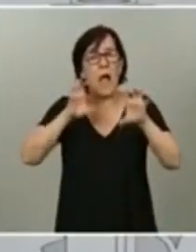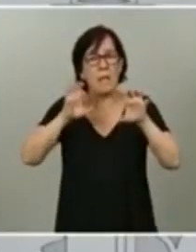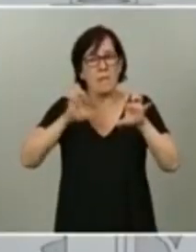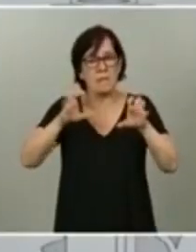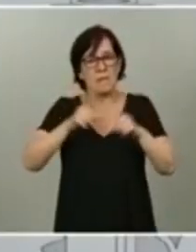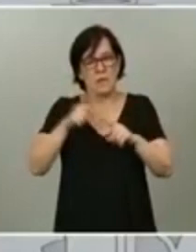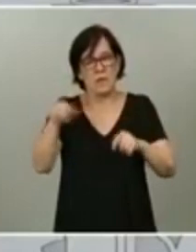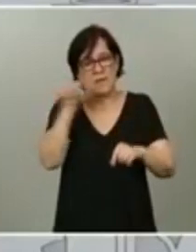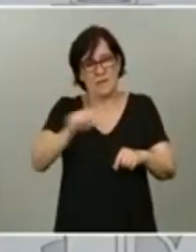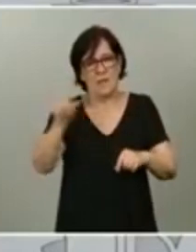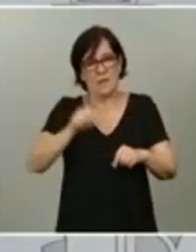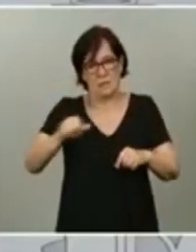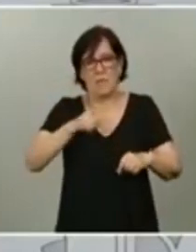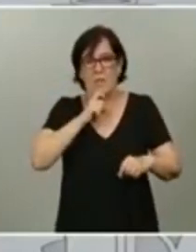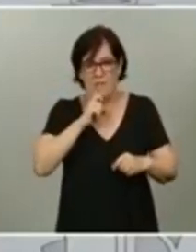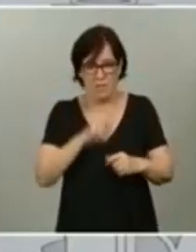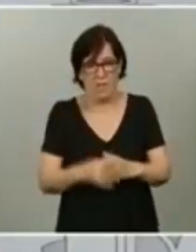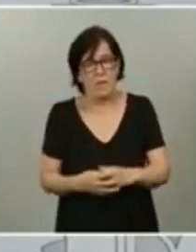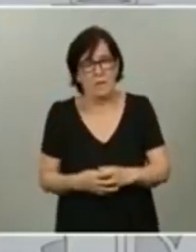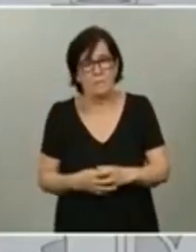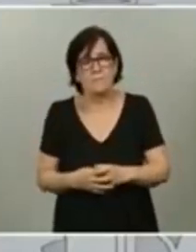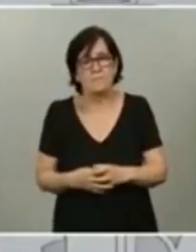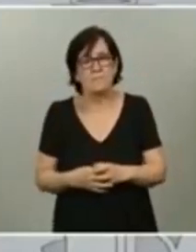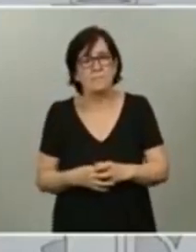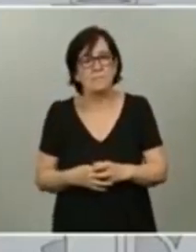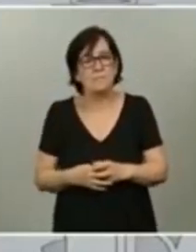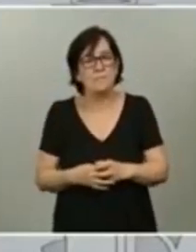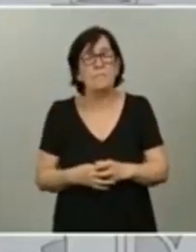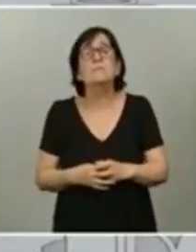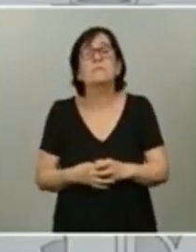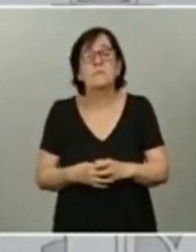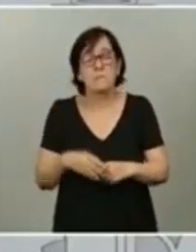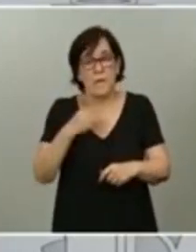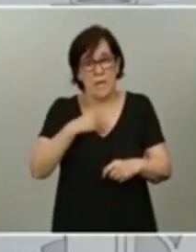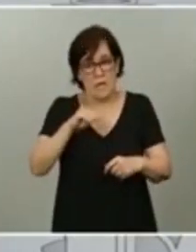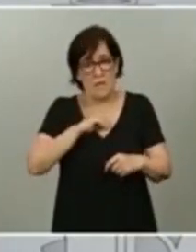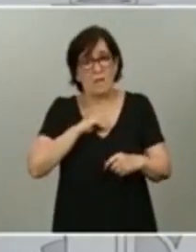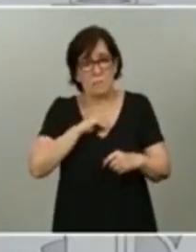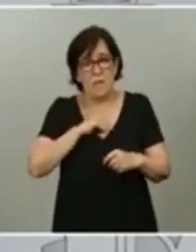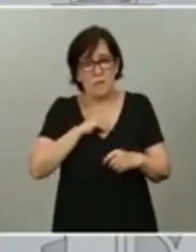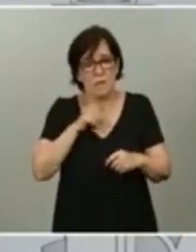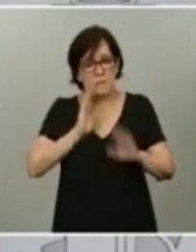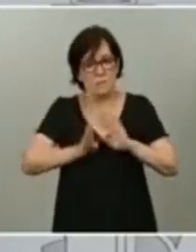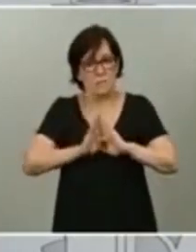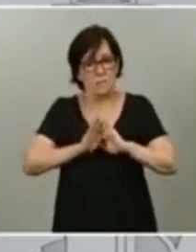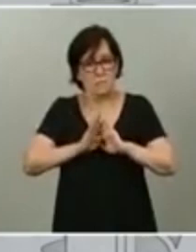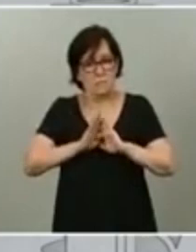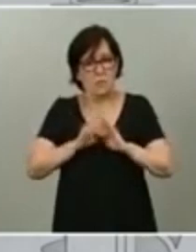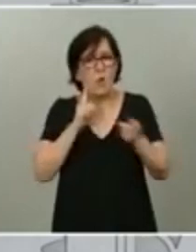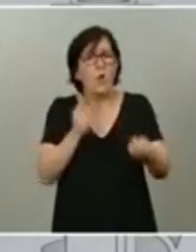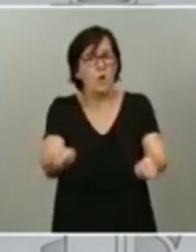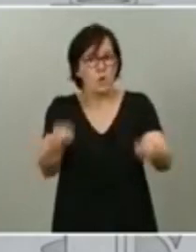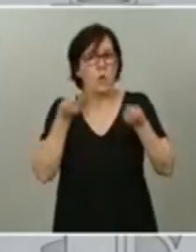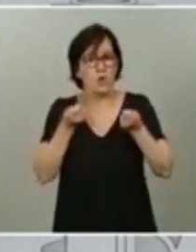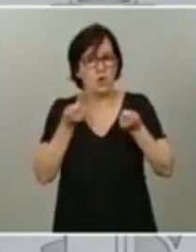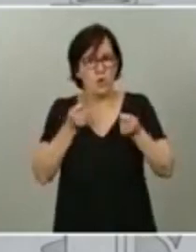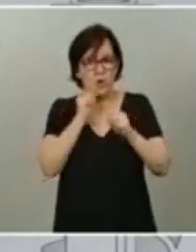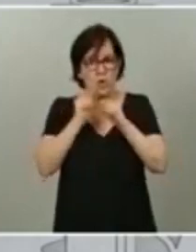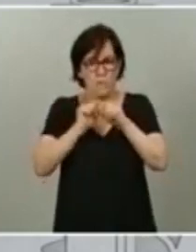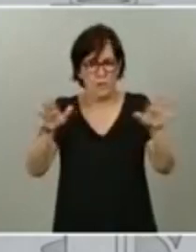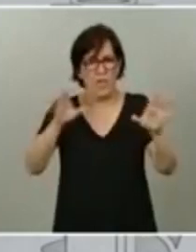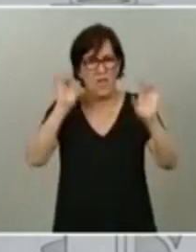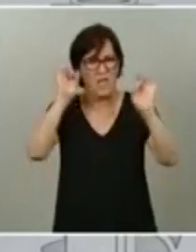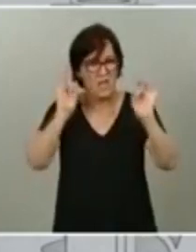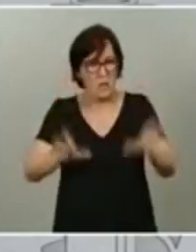tan difíciles. Porque aunque España mantiene a raya el virus, y lo mismo sucede en el conjunto de la Unión